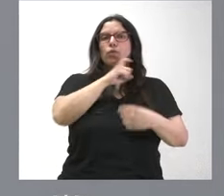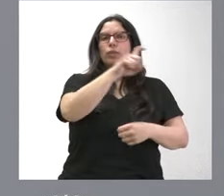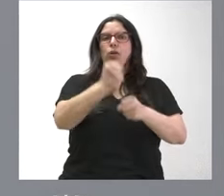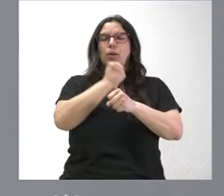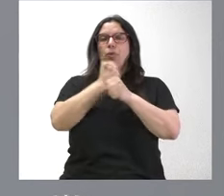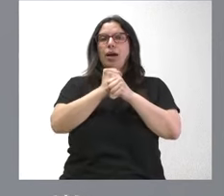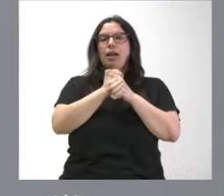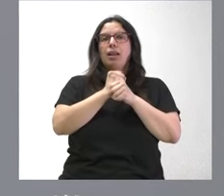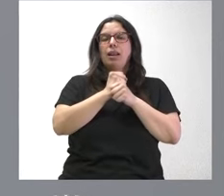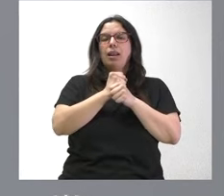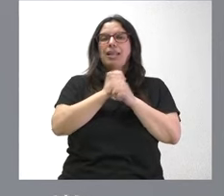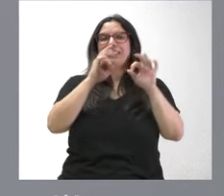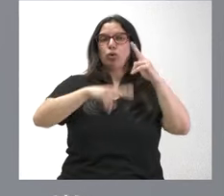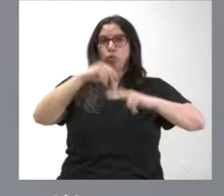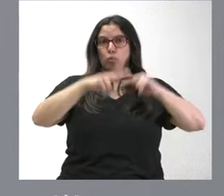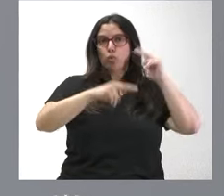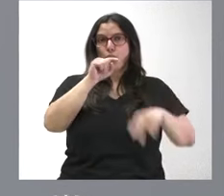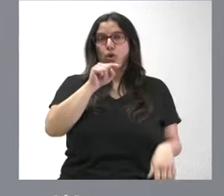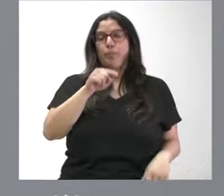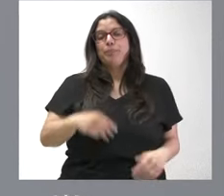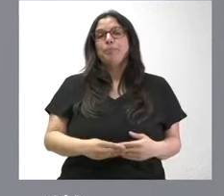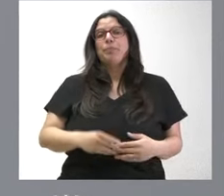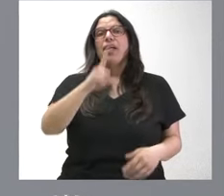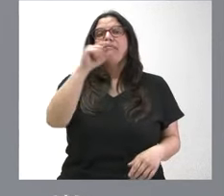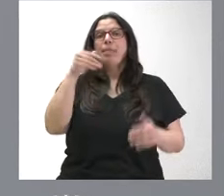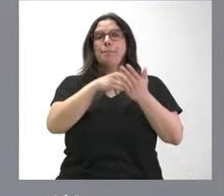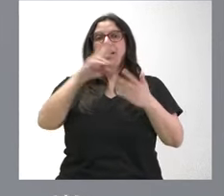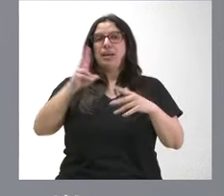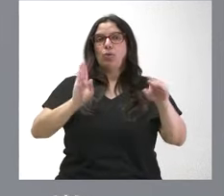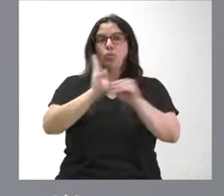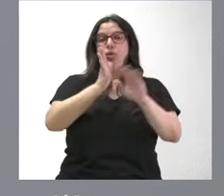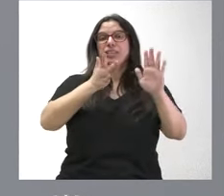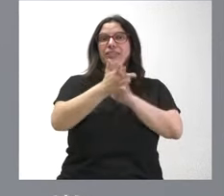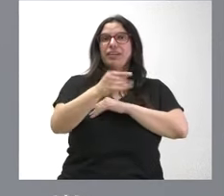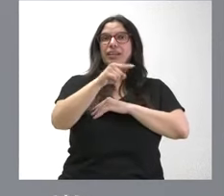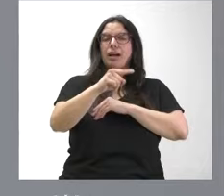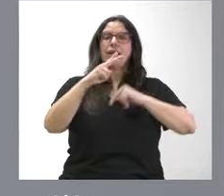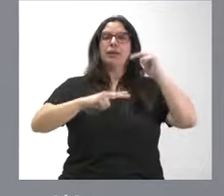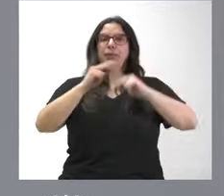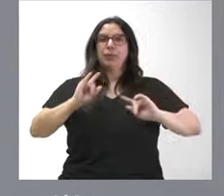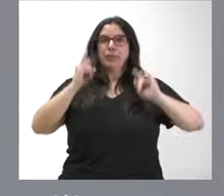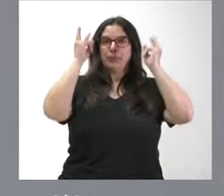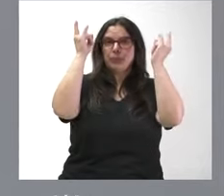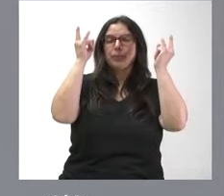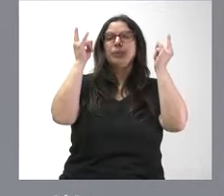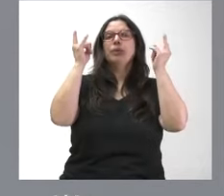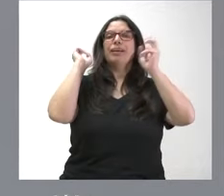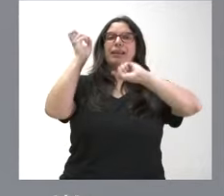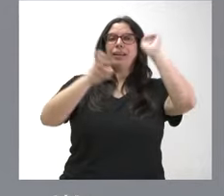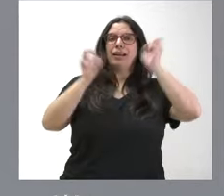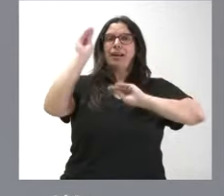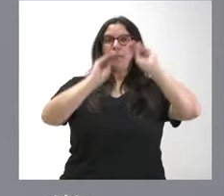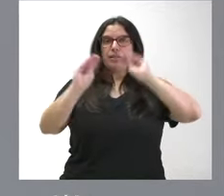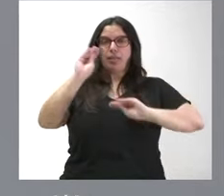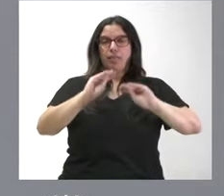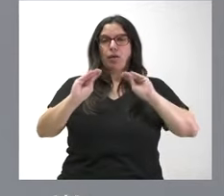Construcción, 100.000 euros. Estamos hablando de obras de edificación y rehabilitación de la edificación.